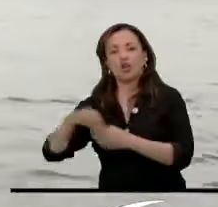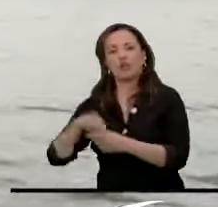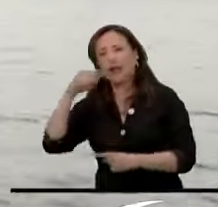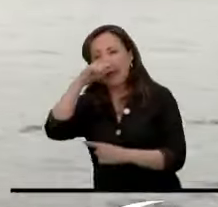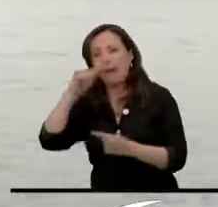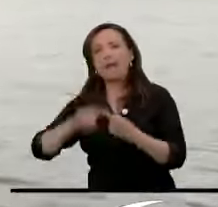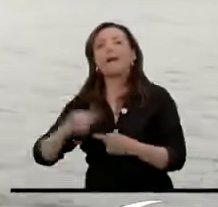y el Guaviara.